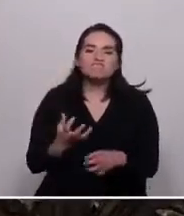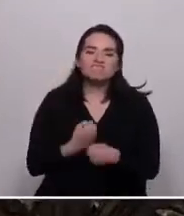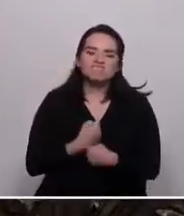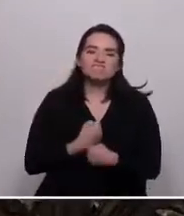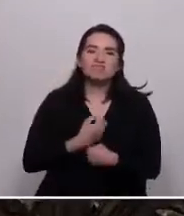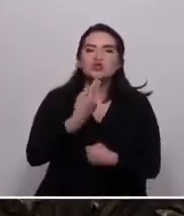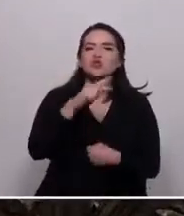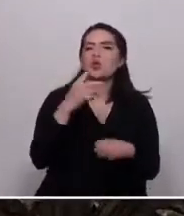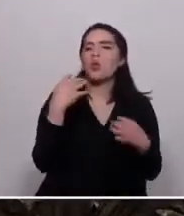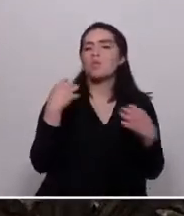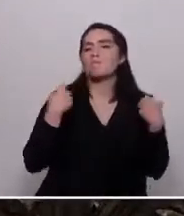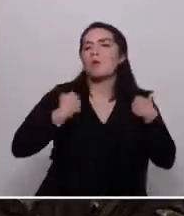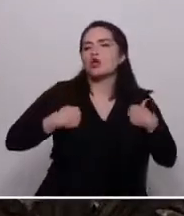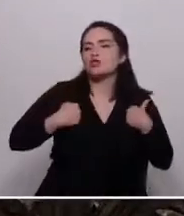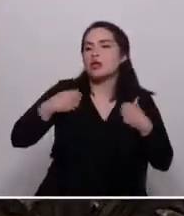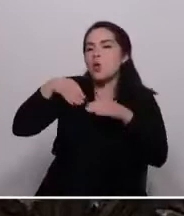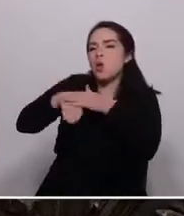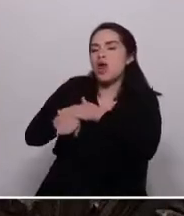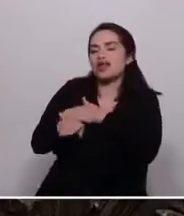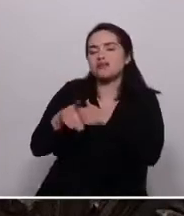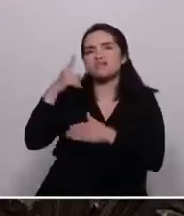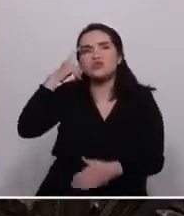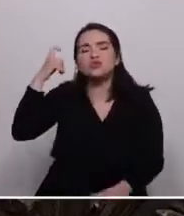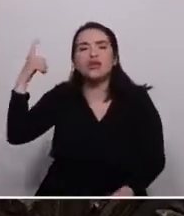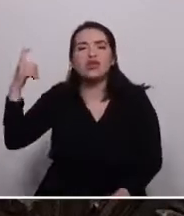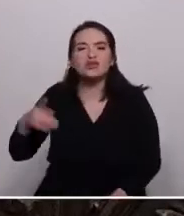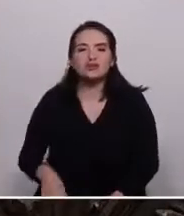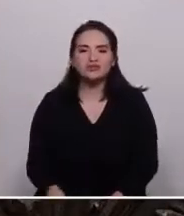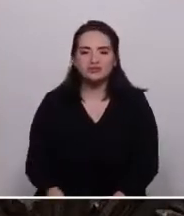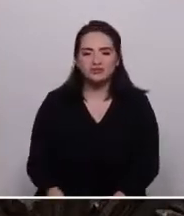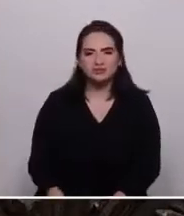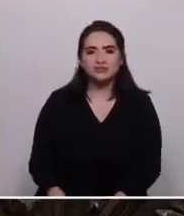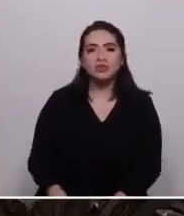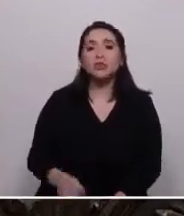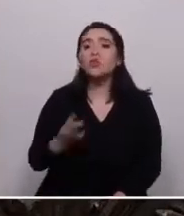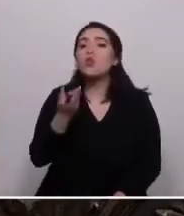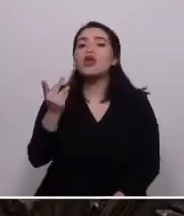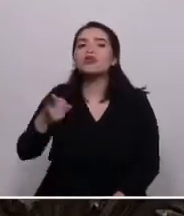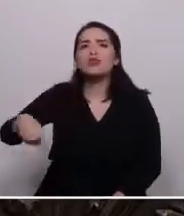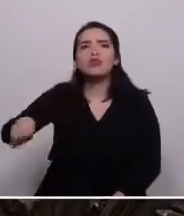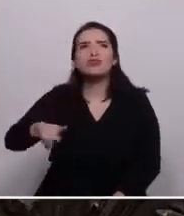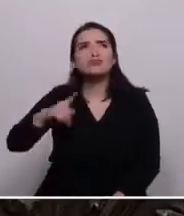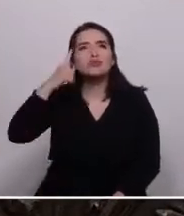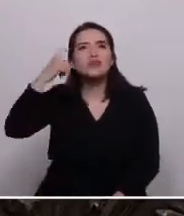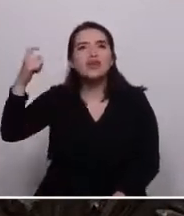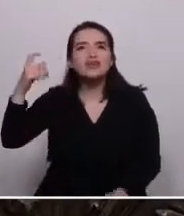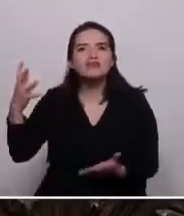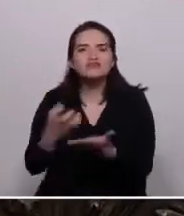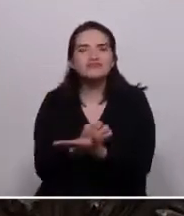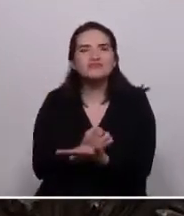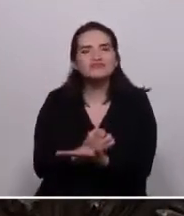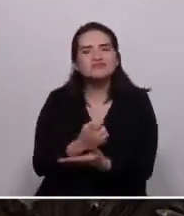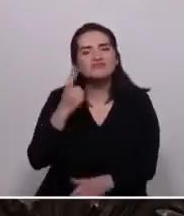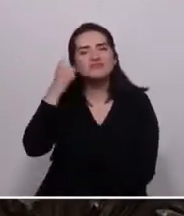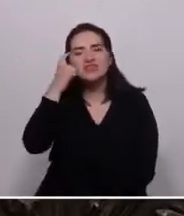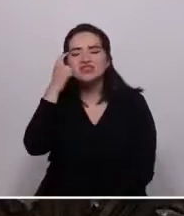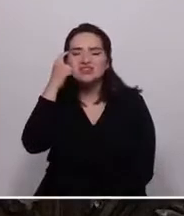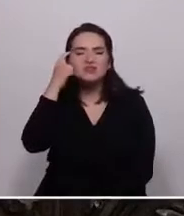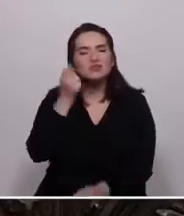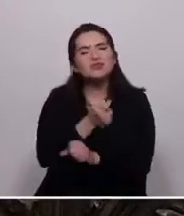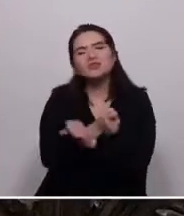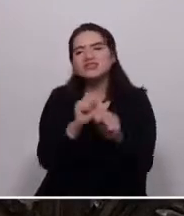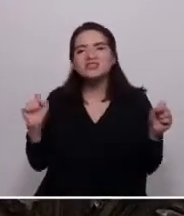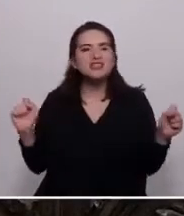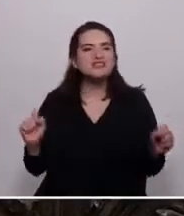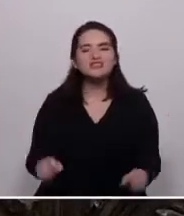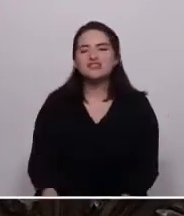siempre? ¿Cuántos ni siquiera se atreven a soñar? ¿Por qué? ¿Por qué piensan que es imposible llegar